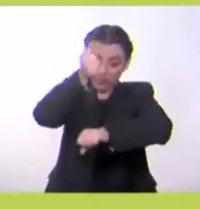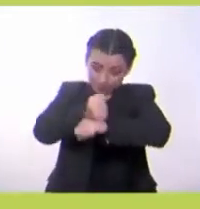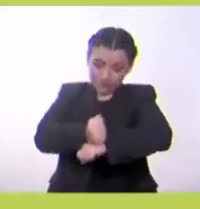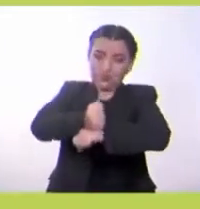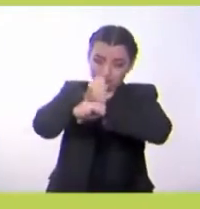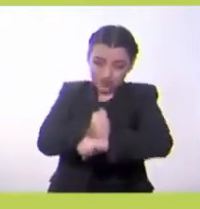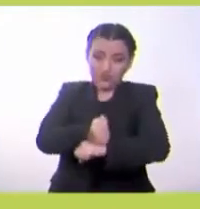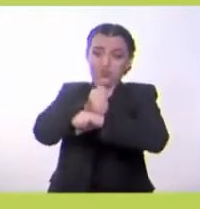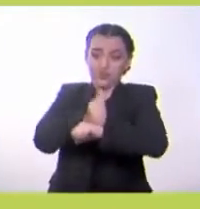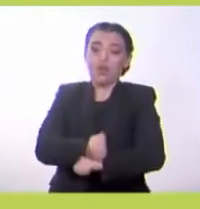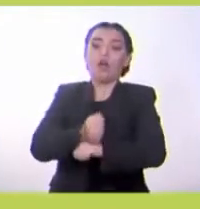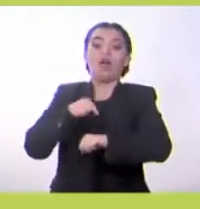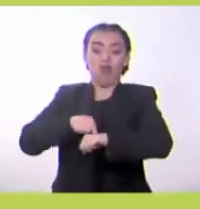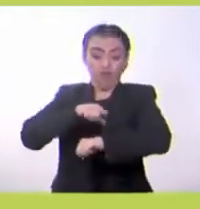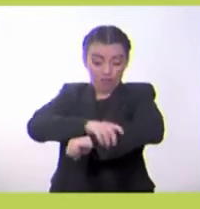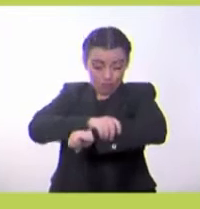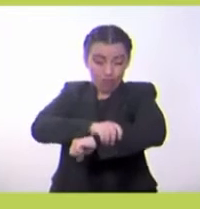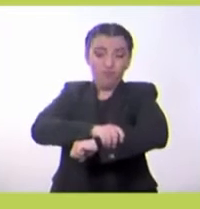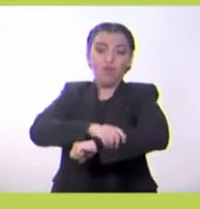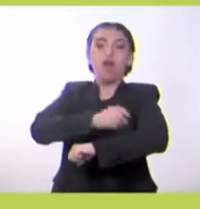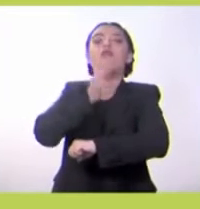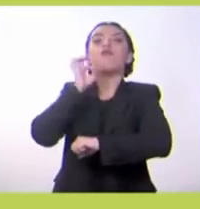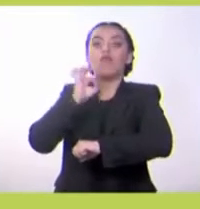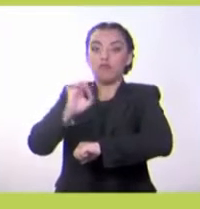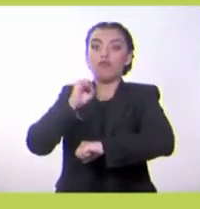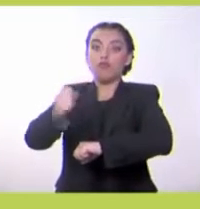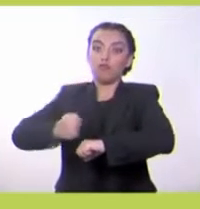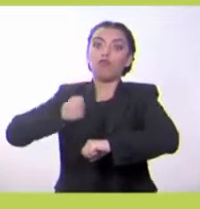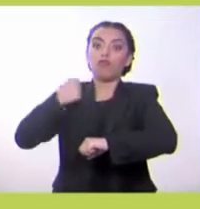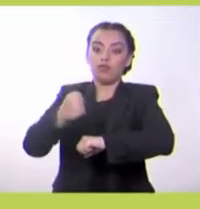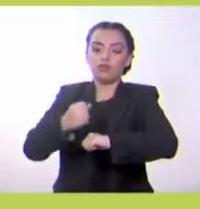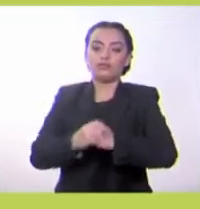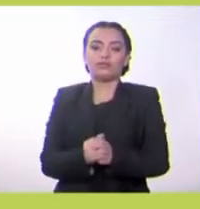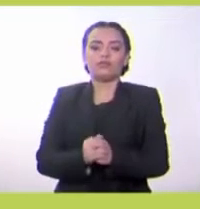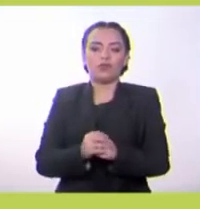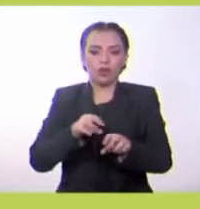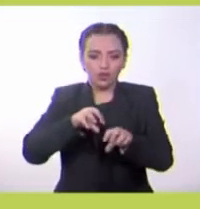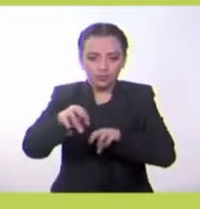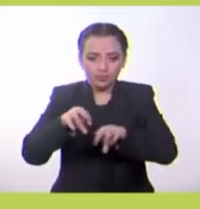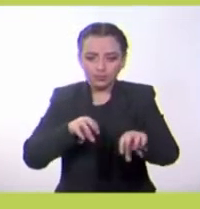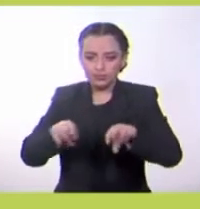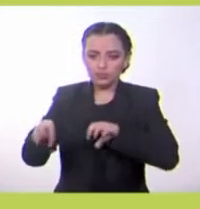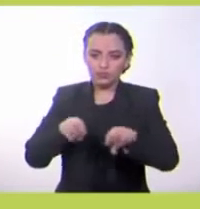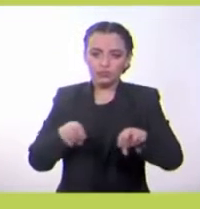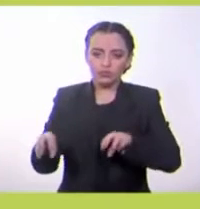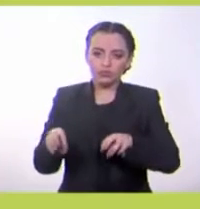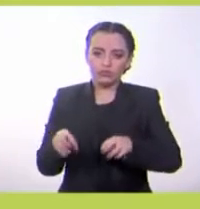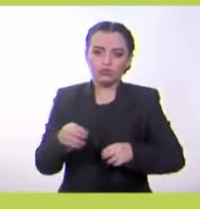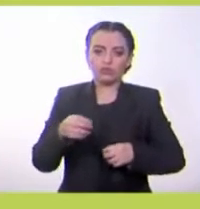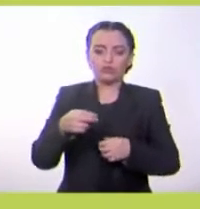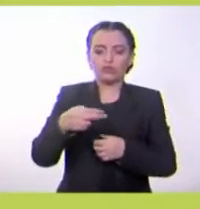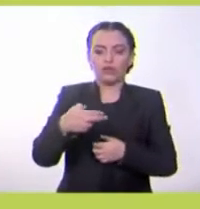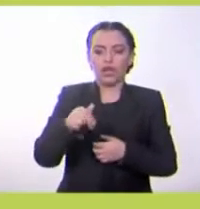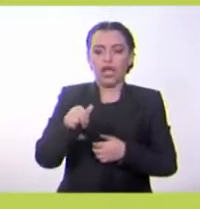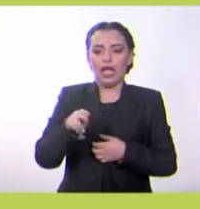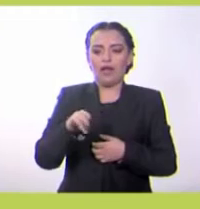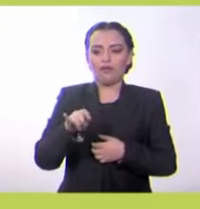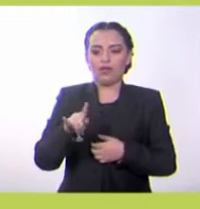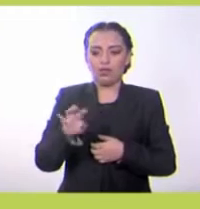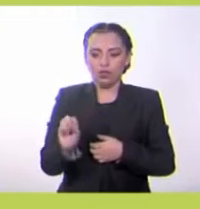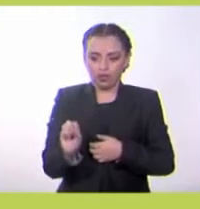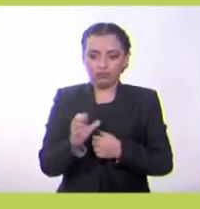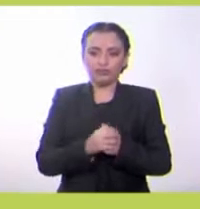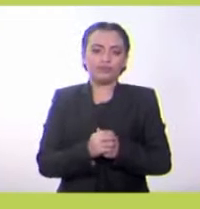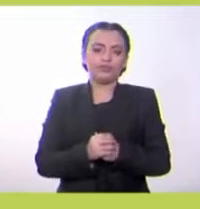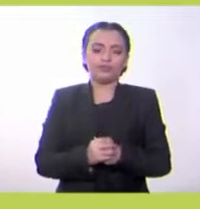¿Cómo se clasifican las plantas por su hábito? A-bi-to. Las plantas pueden ser hierbas